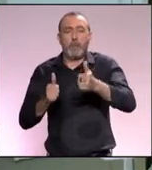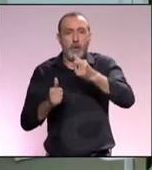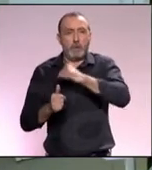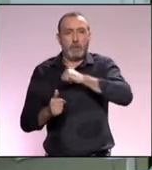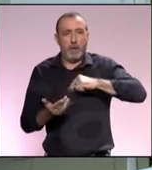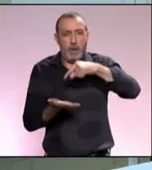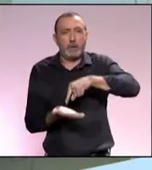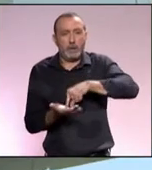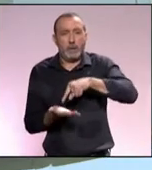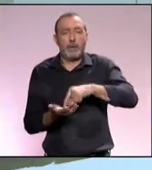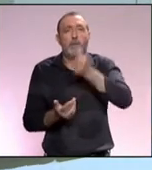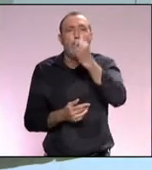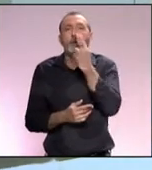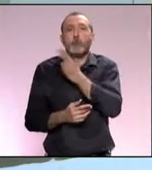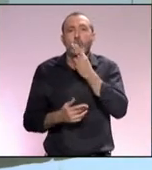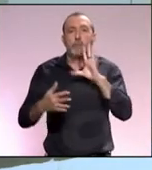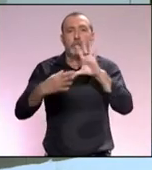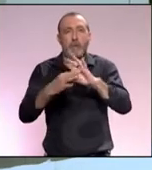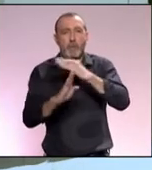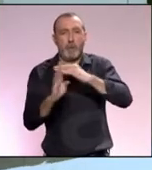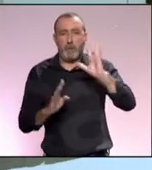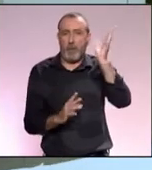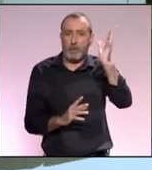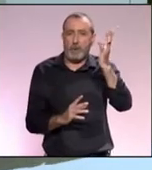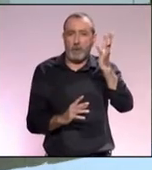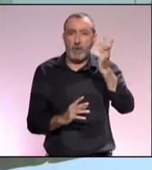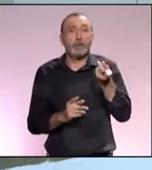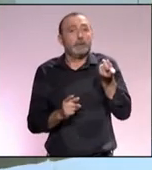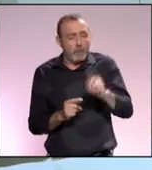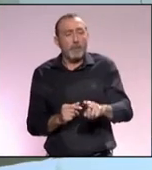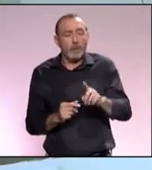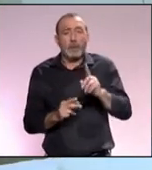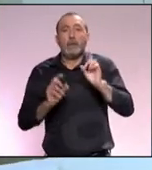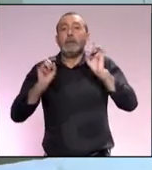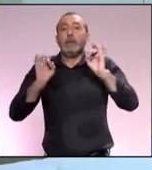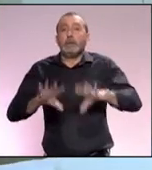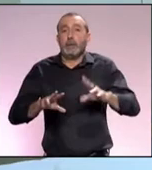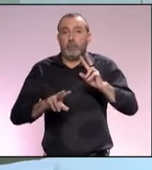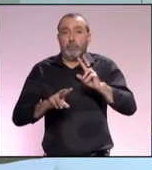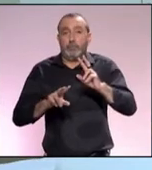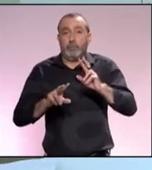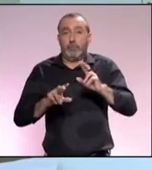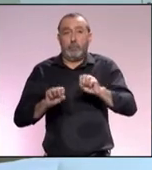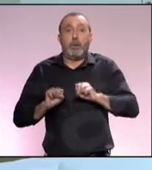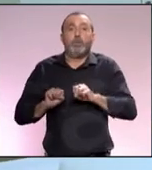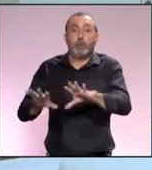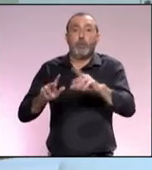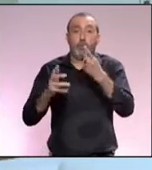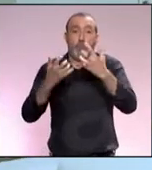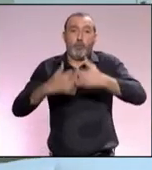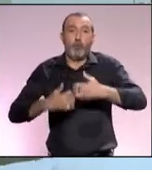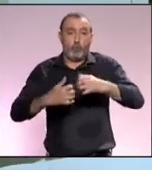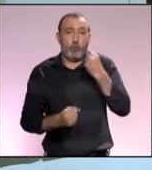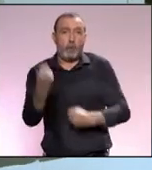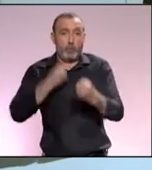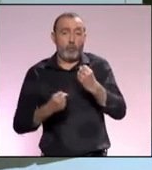generándonos más compromisos con el medioambiente y, a la vez, sin tener que renunciar a uno de los motores económicos